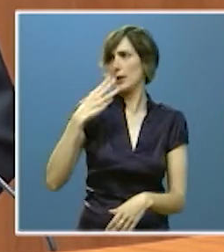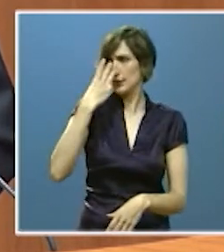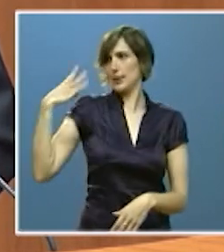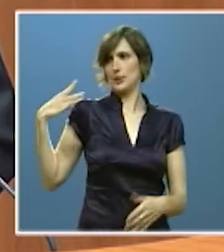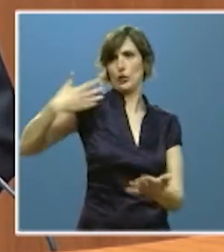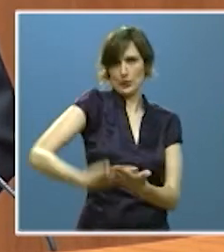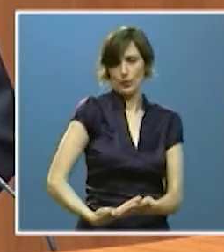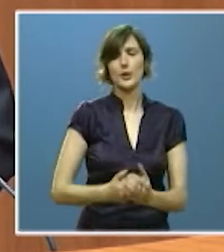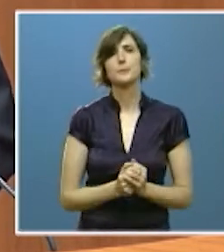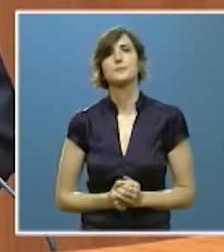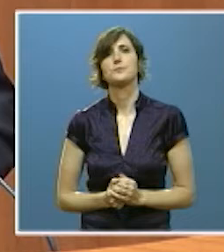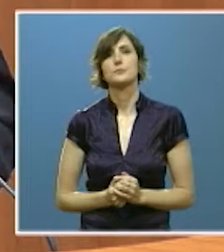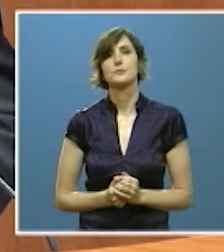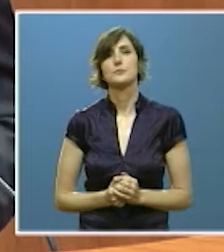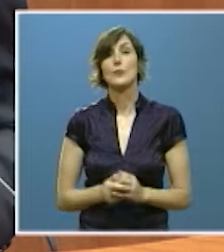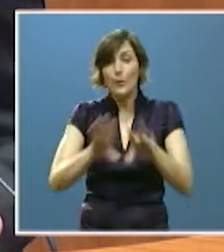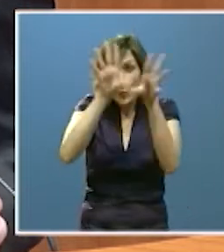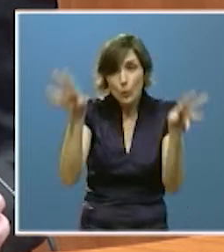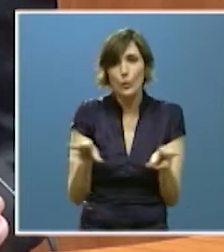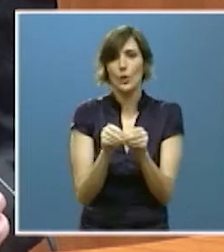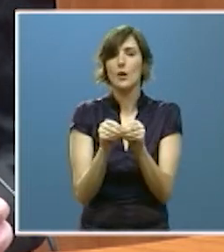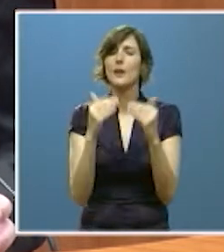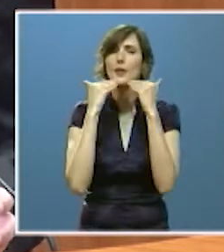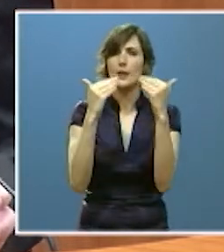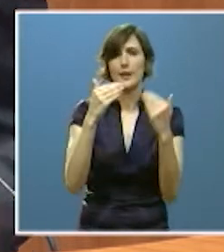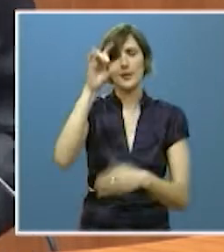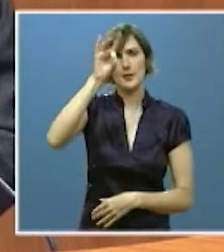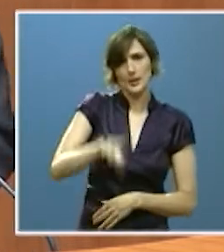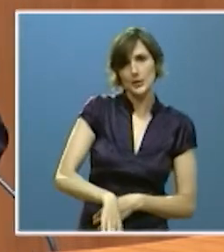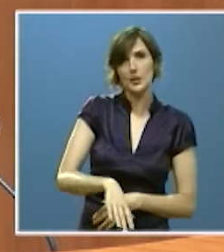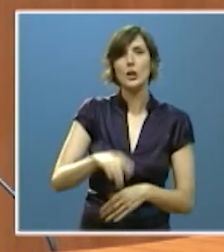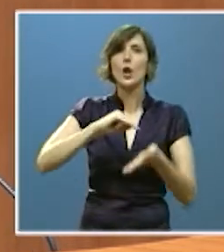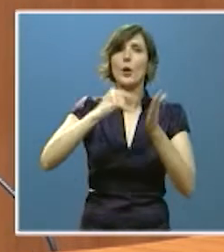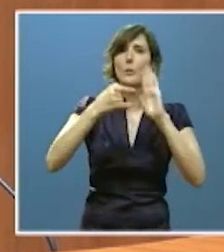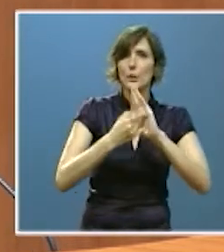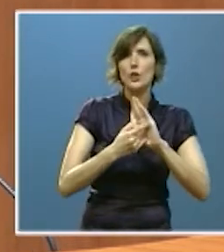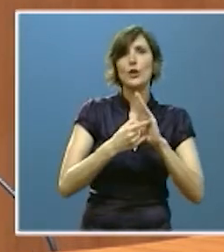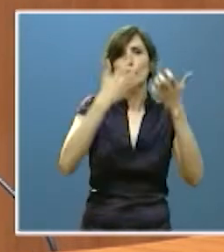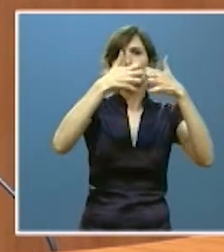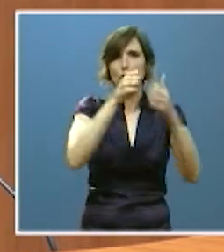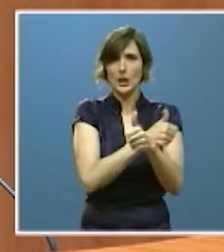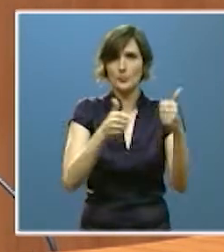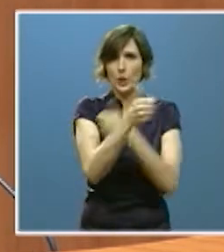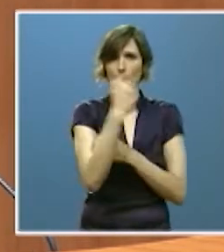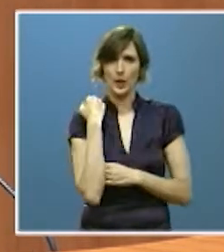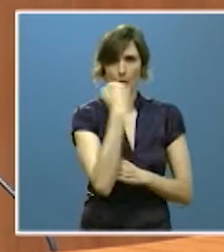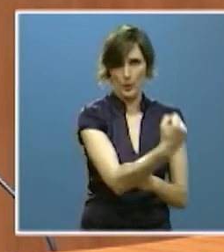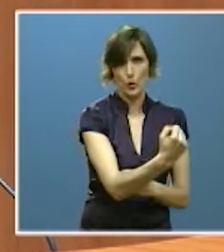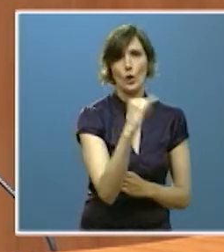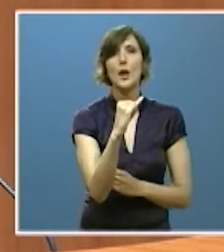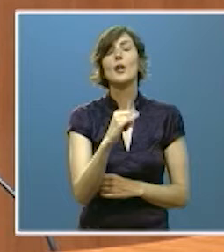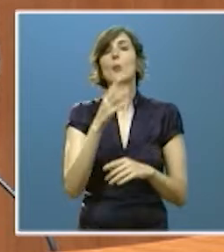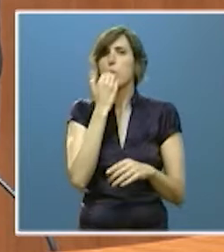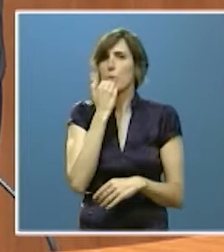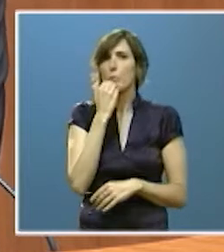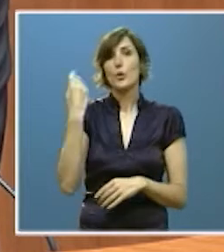años. A todo ello ha contribuido el apoyo a los proyectos industriales prioritarios, por ejemplo, los que han